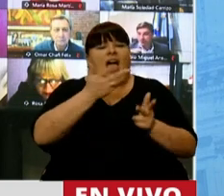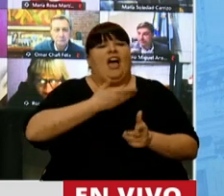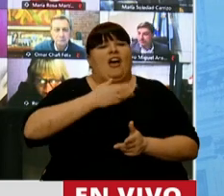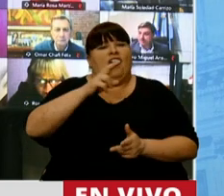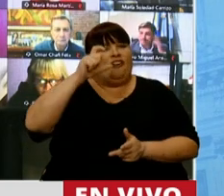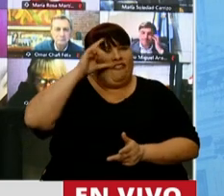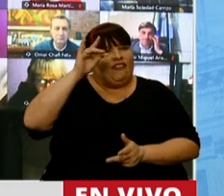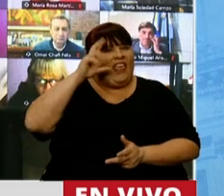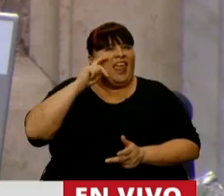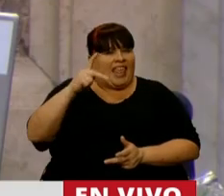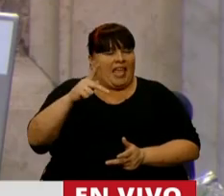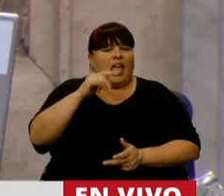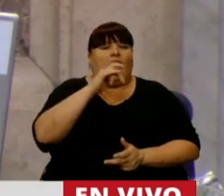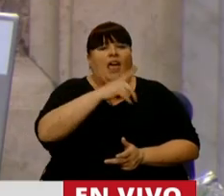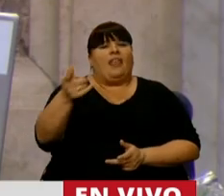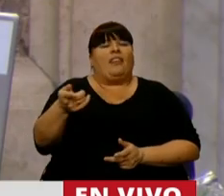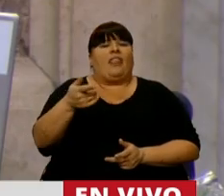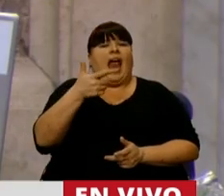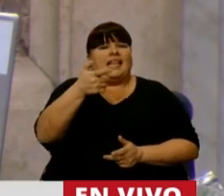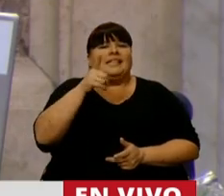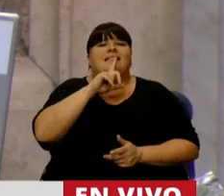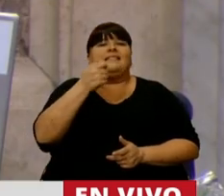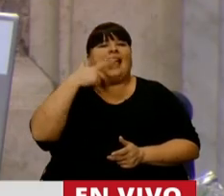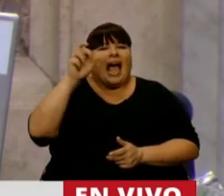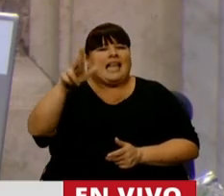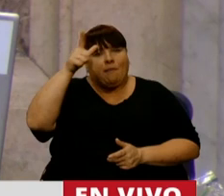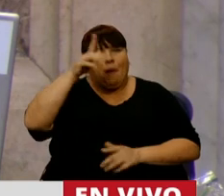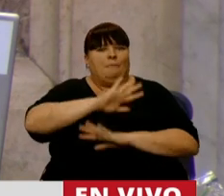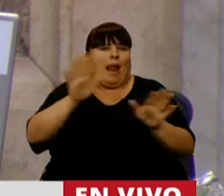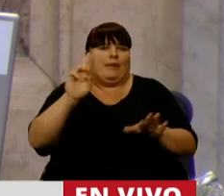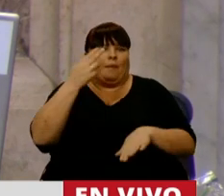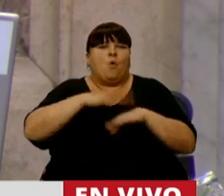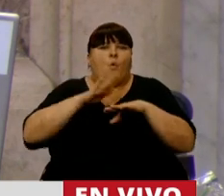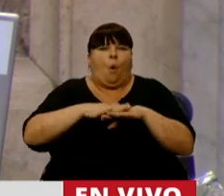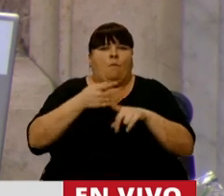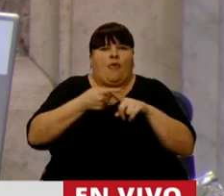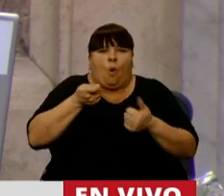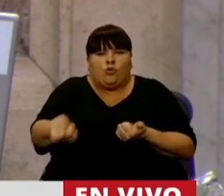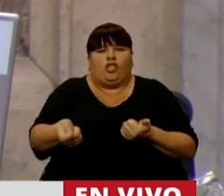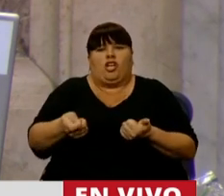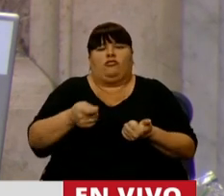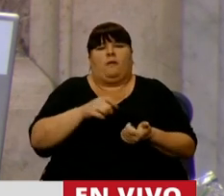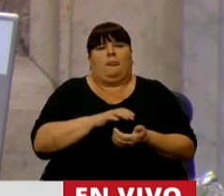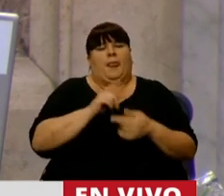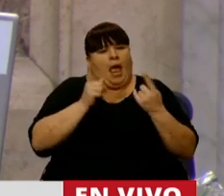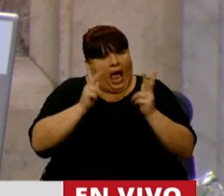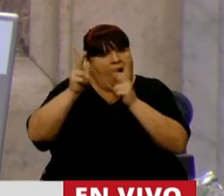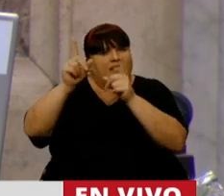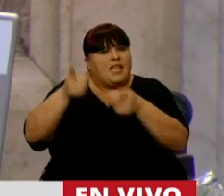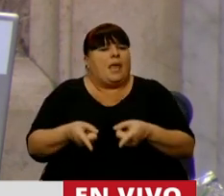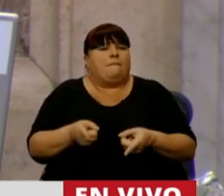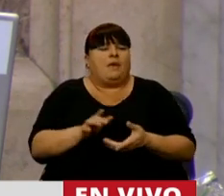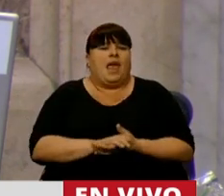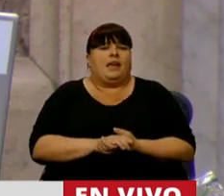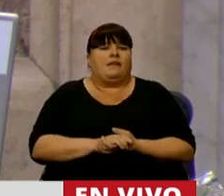que le dé las táser a la policía para que no mueran más a mano de cuchillazos. Y podrían decirle